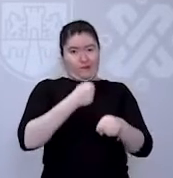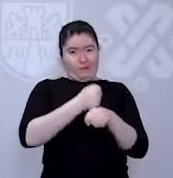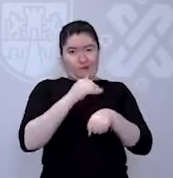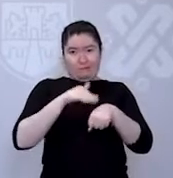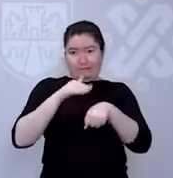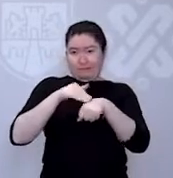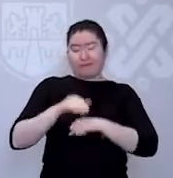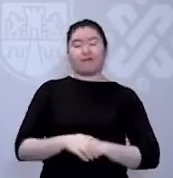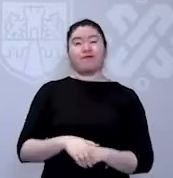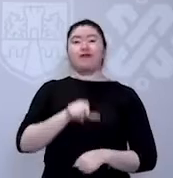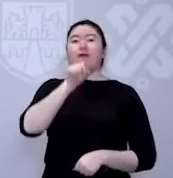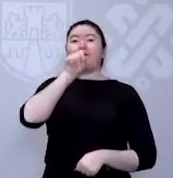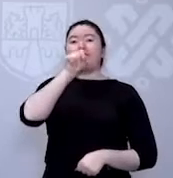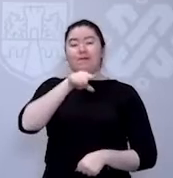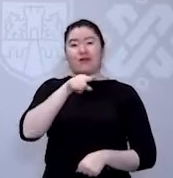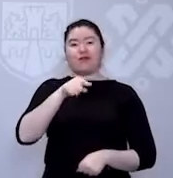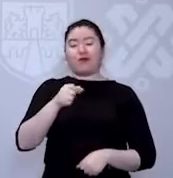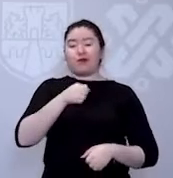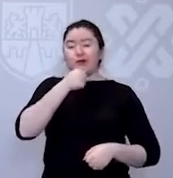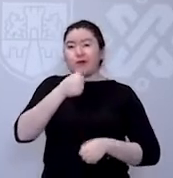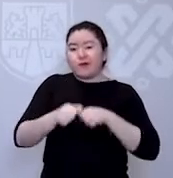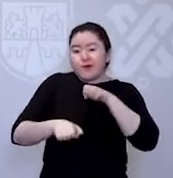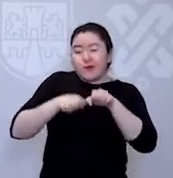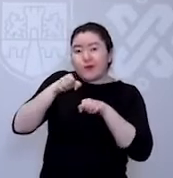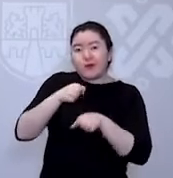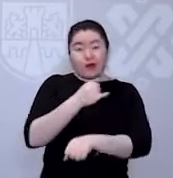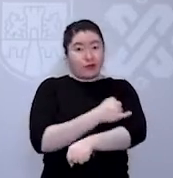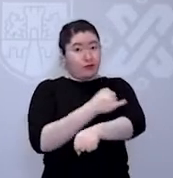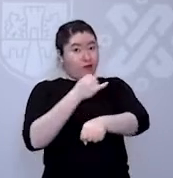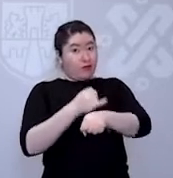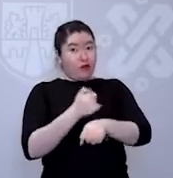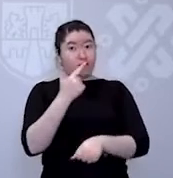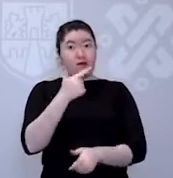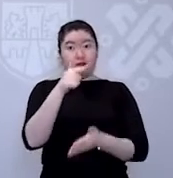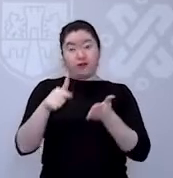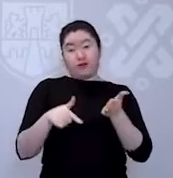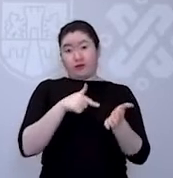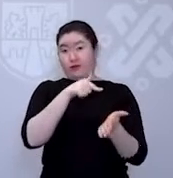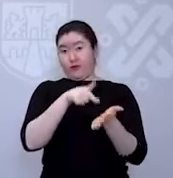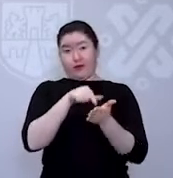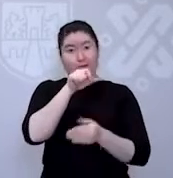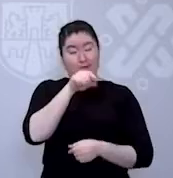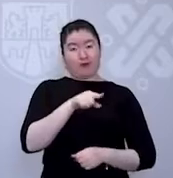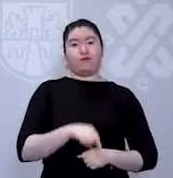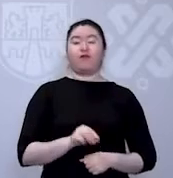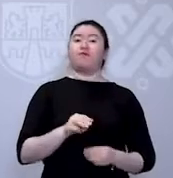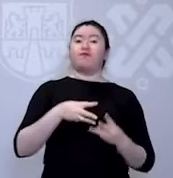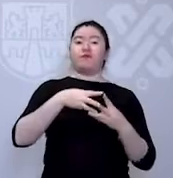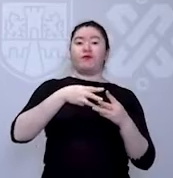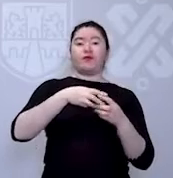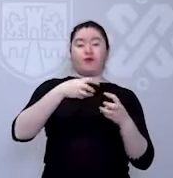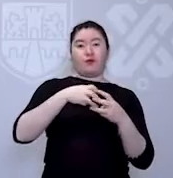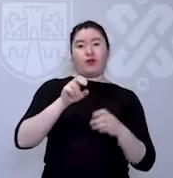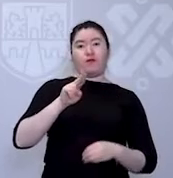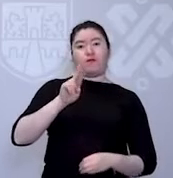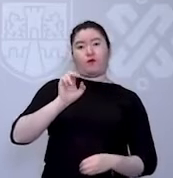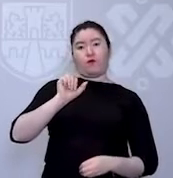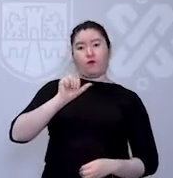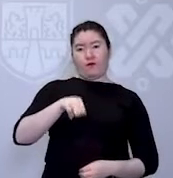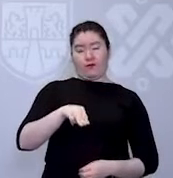También para adultos de 60 y más años en Iztapalapa son siete macrounidades de vacunación. La Universidad